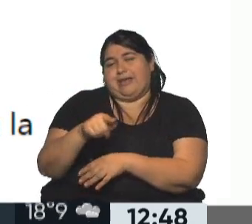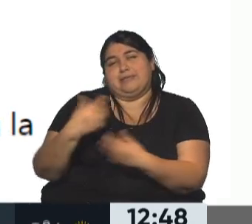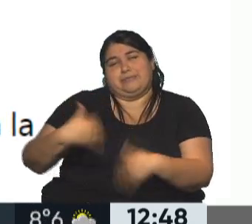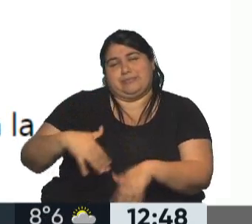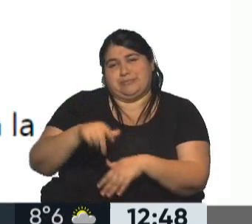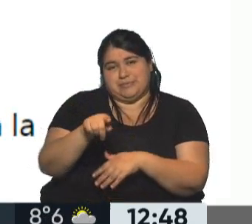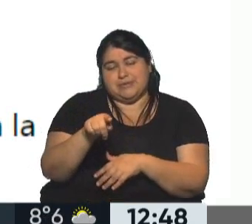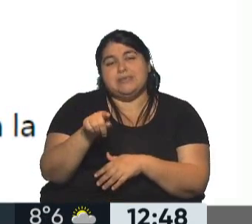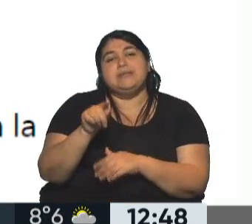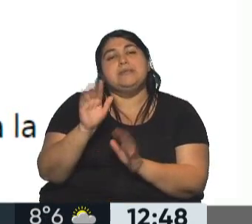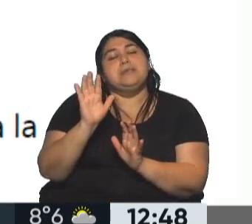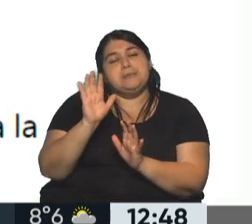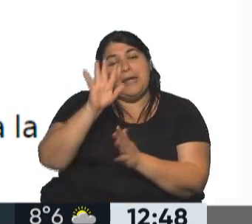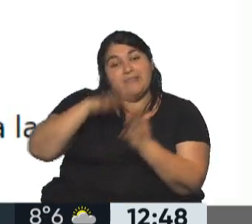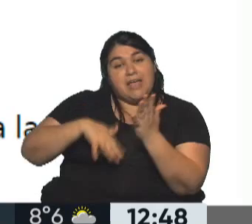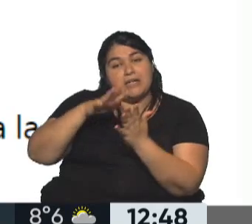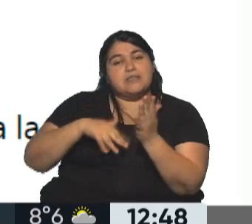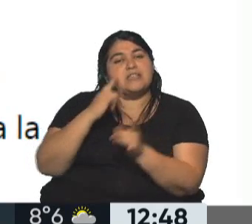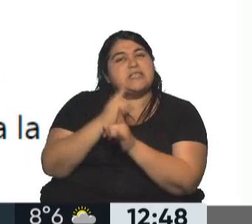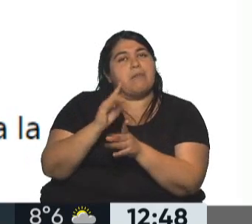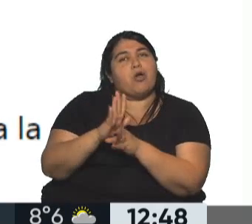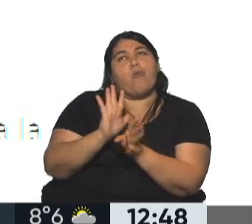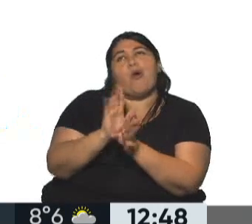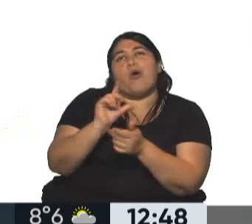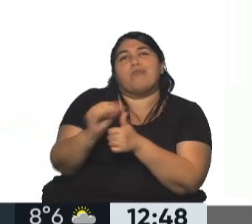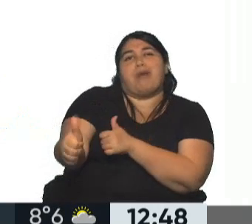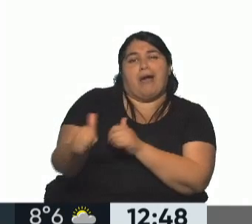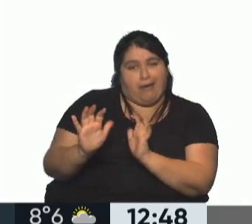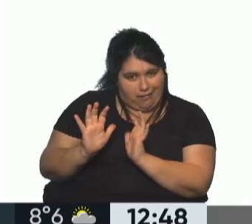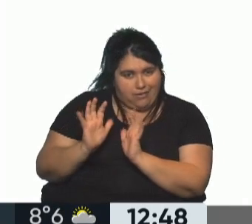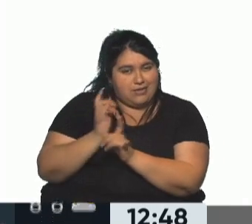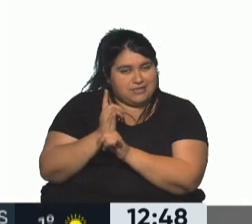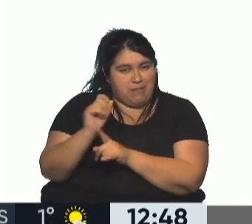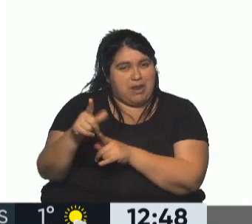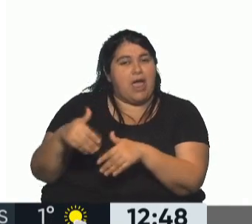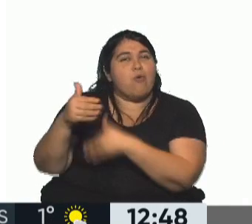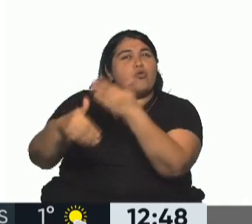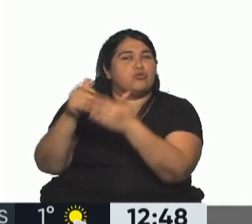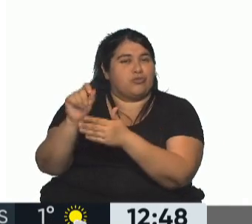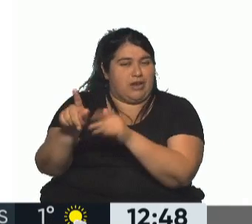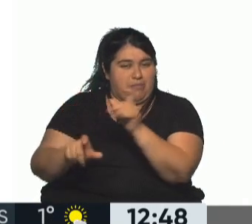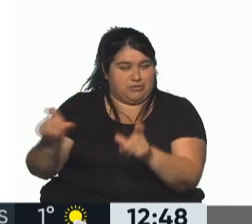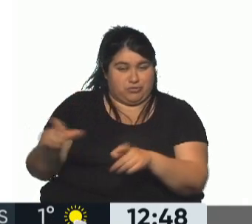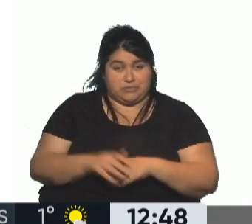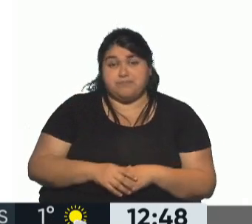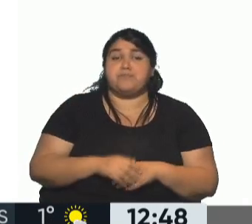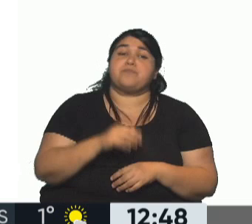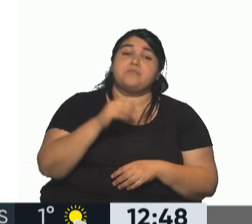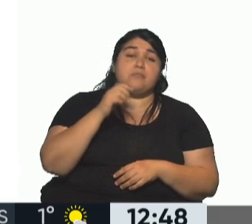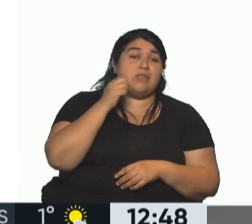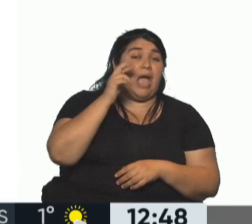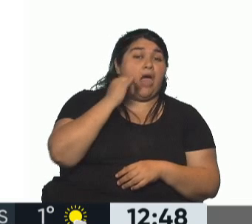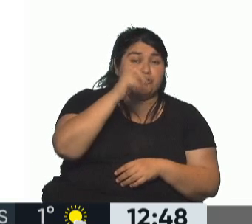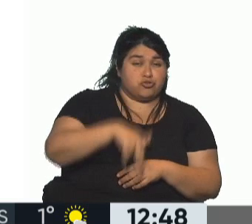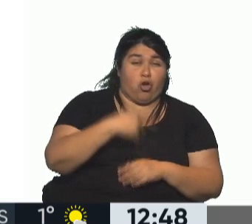bueno, en su texto tiene mucho de eso del ojo por ojo, diente por diente, cuestiones vinculadas a la evolución de la humanidad. Gustavo Garzón tuitea